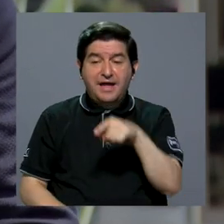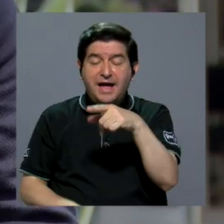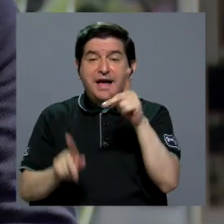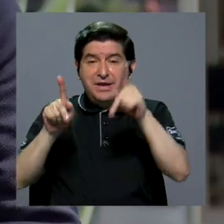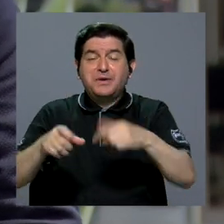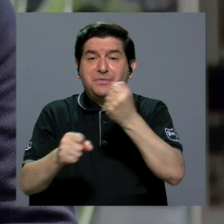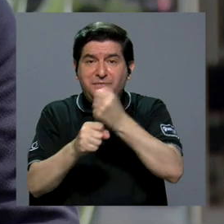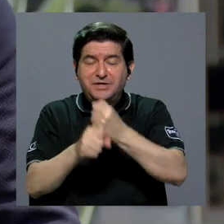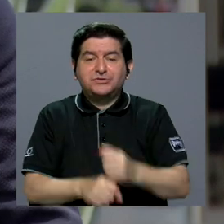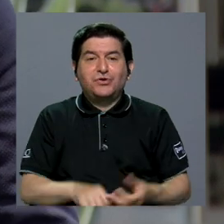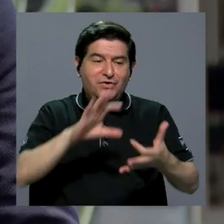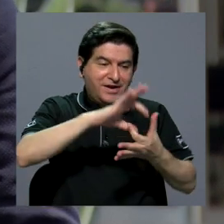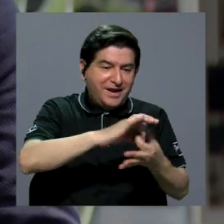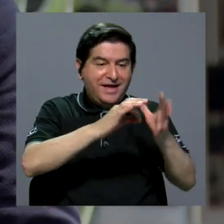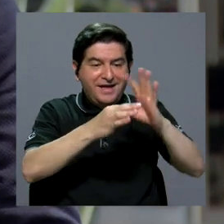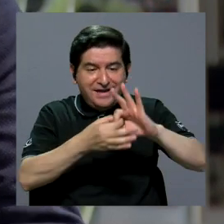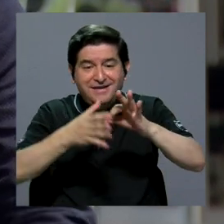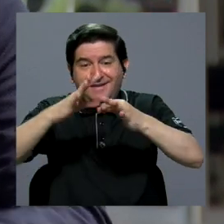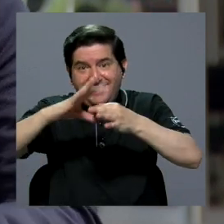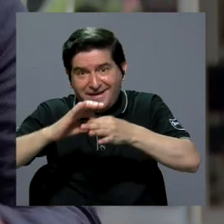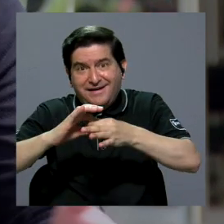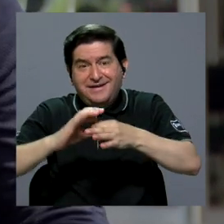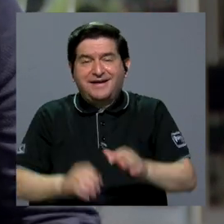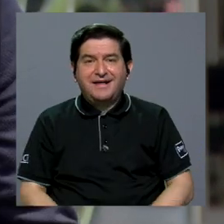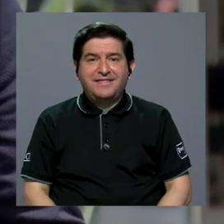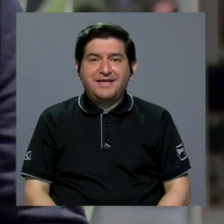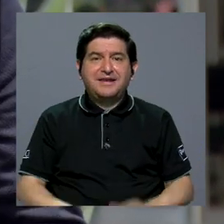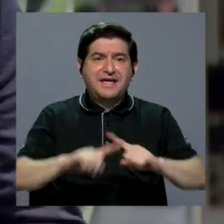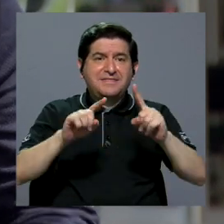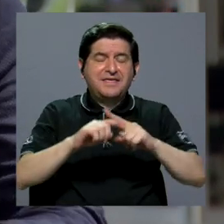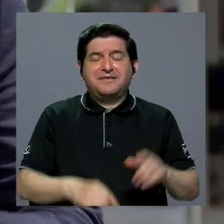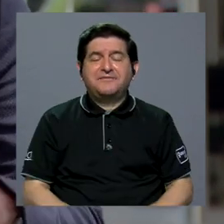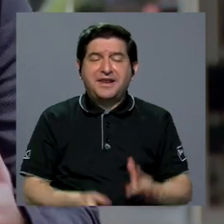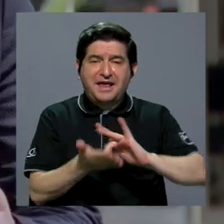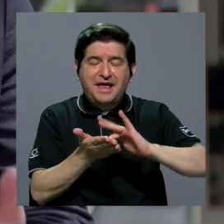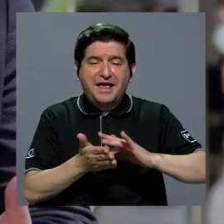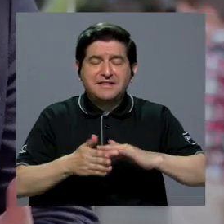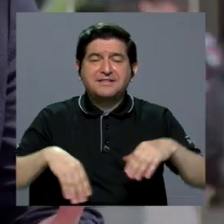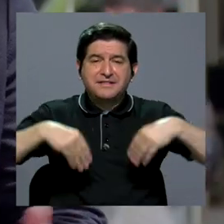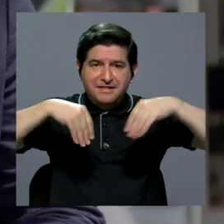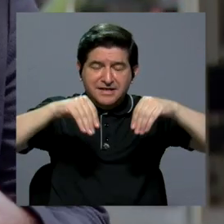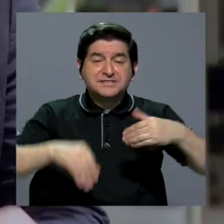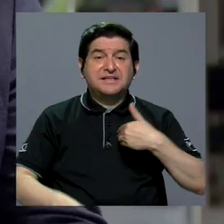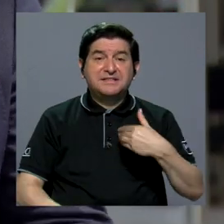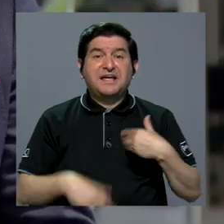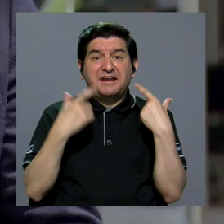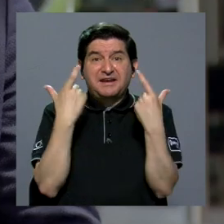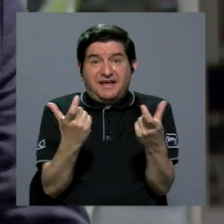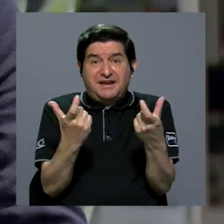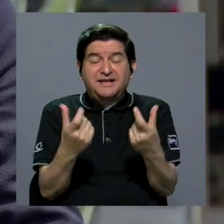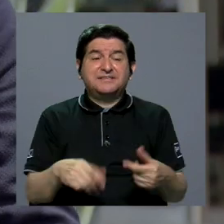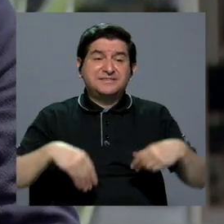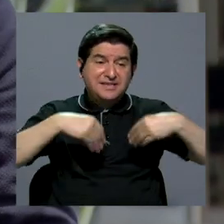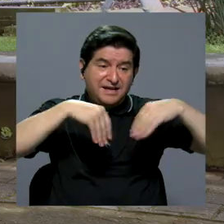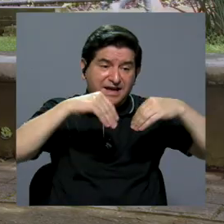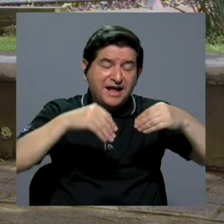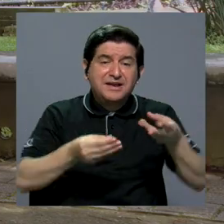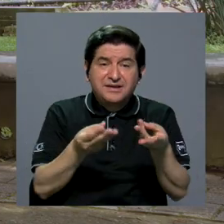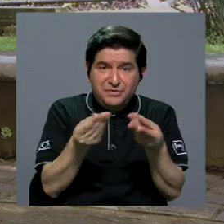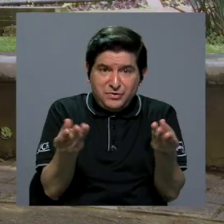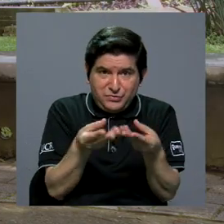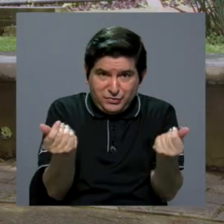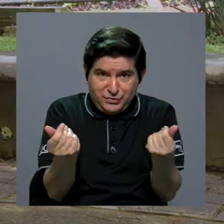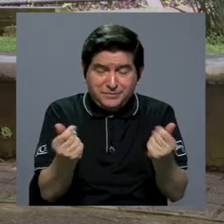trabaja ahí, la cadena de farmacias y demás, pues tiene que tener alguna ganancia por la venta del producto.